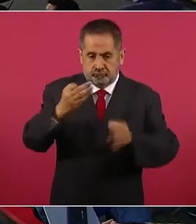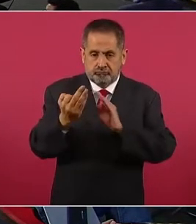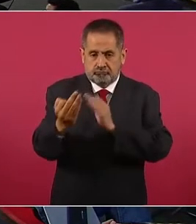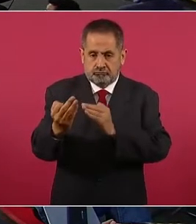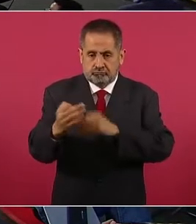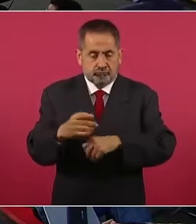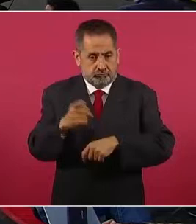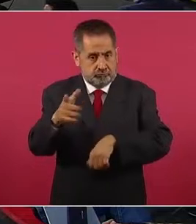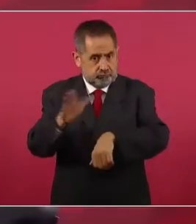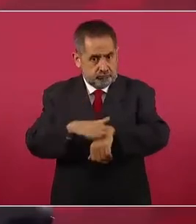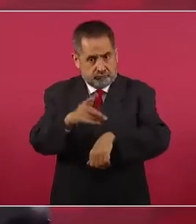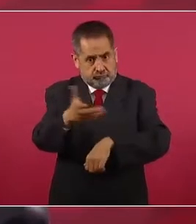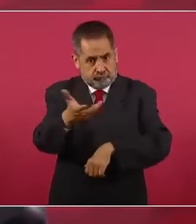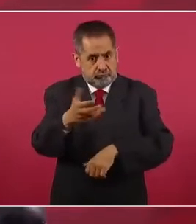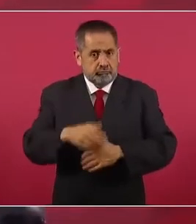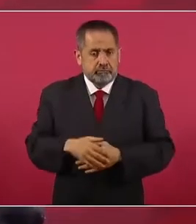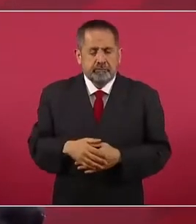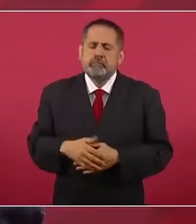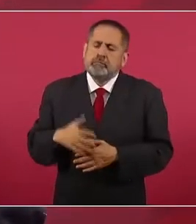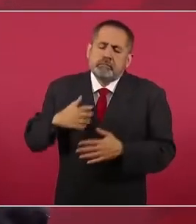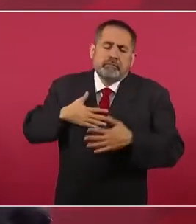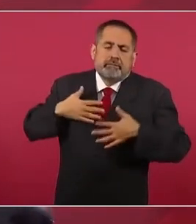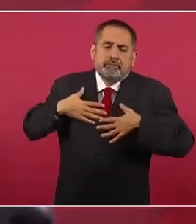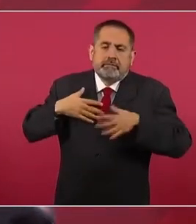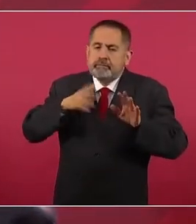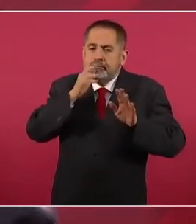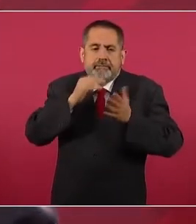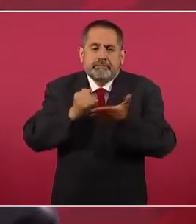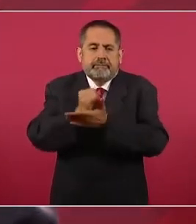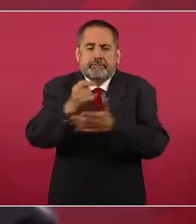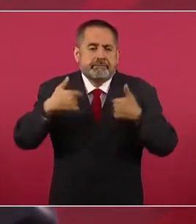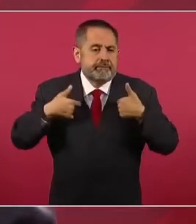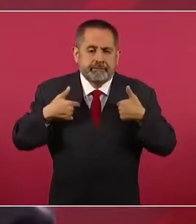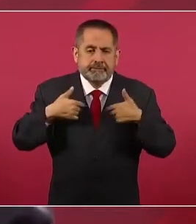Eso lo tiene que decidir la Fiscalía, no me corresponde a mí.